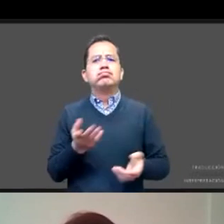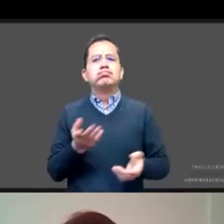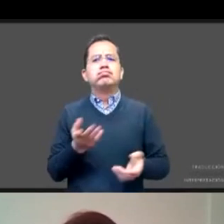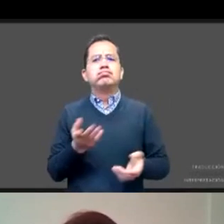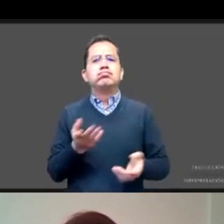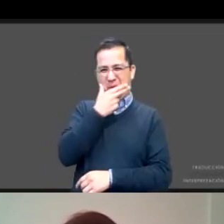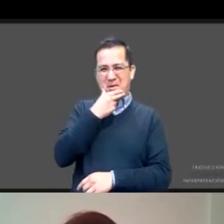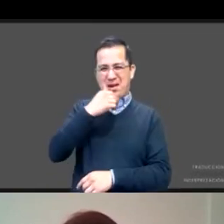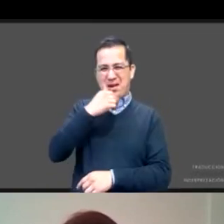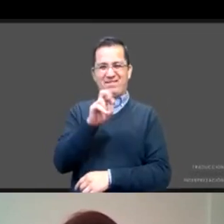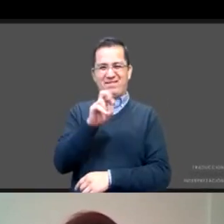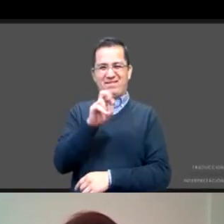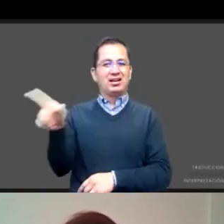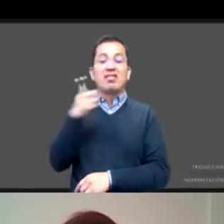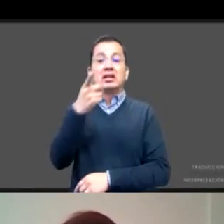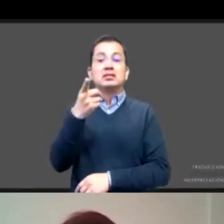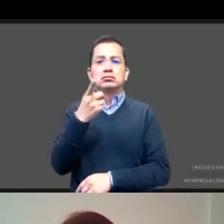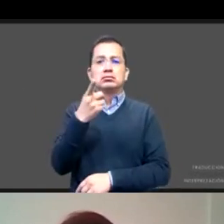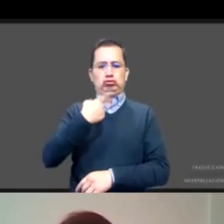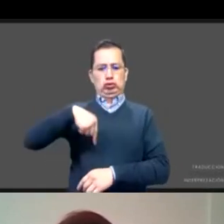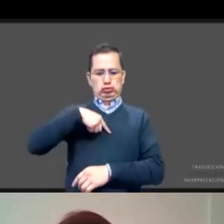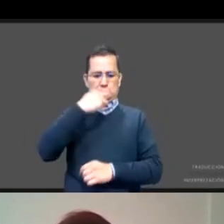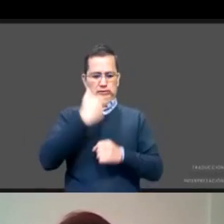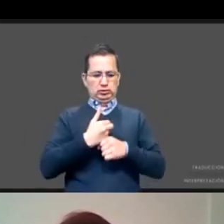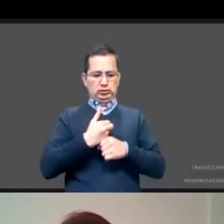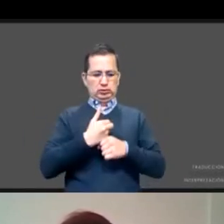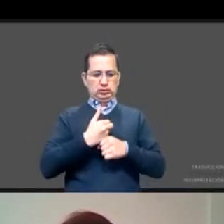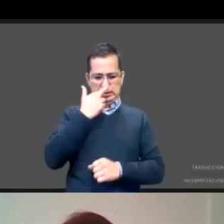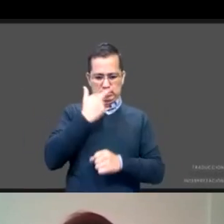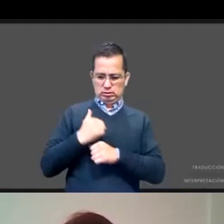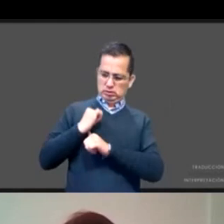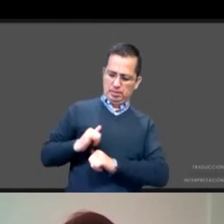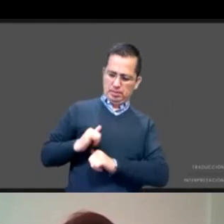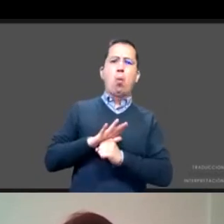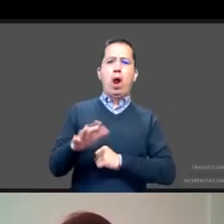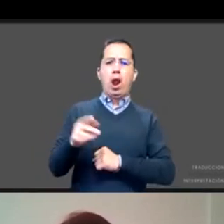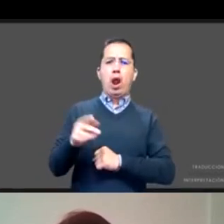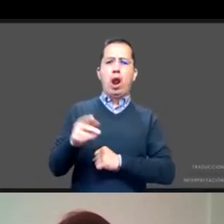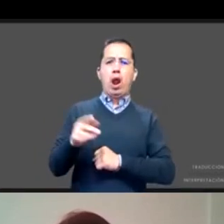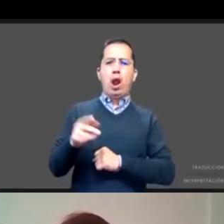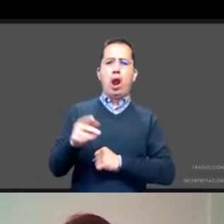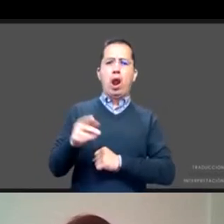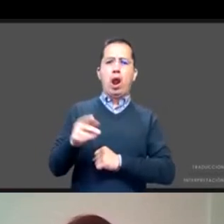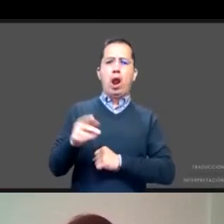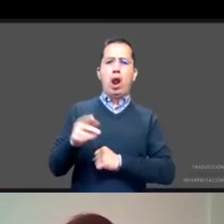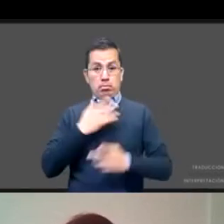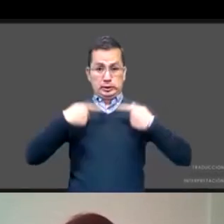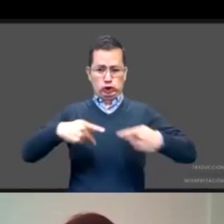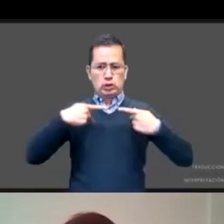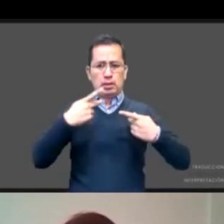solamente como personas, me quedó claro, sino como instituciones. ¿Qué podemos hacer desde el lugar que